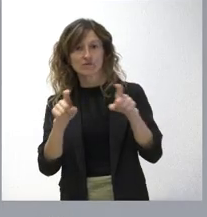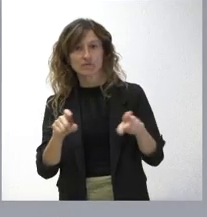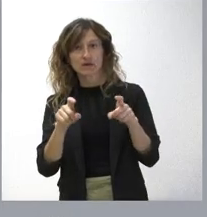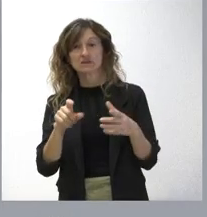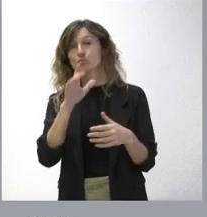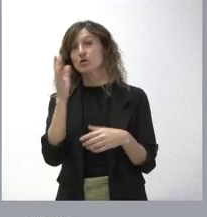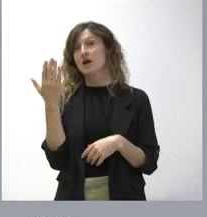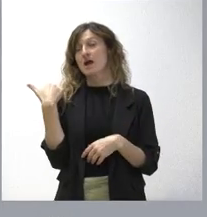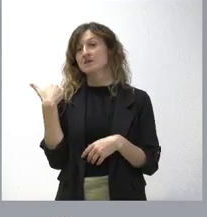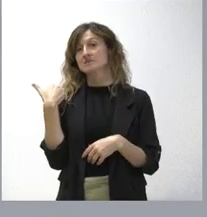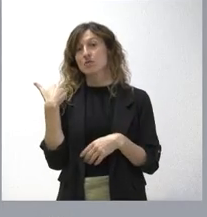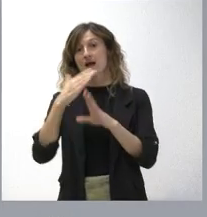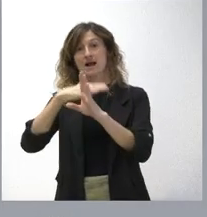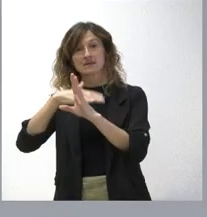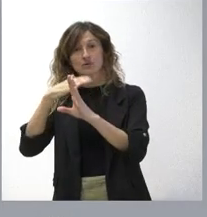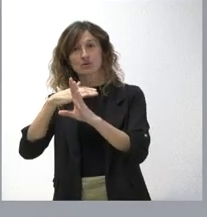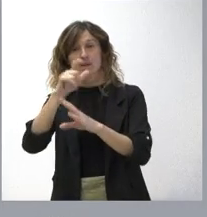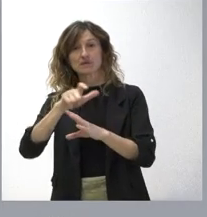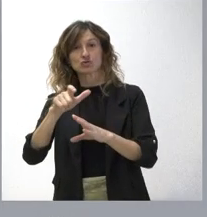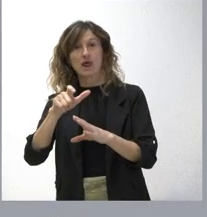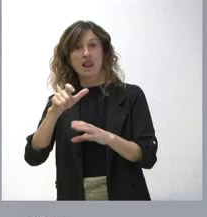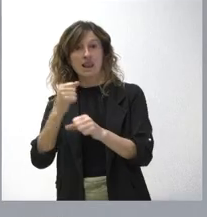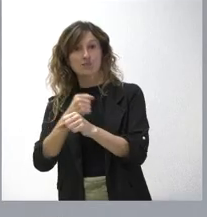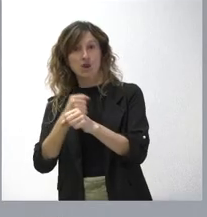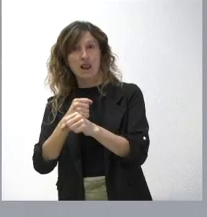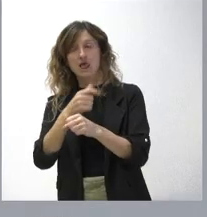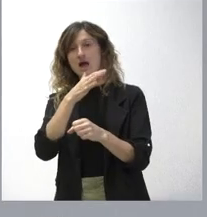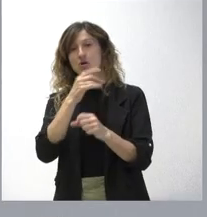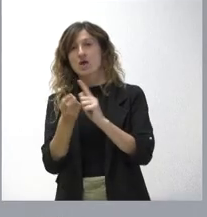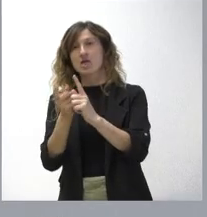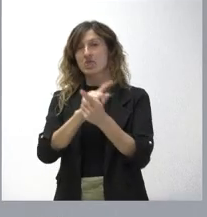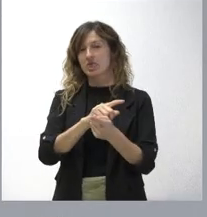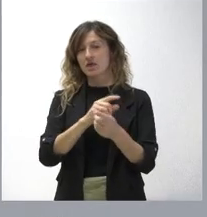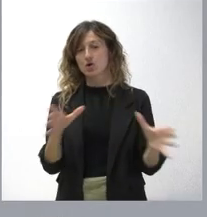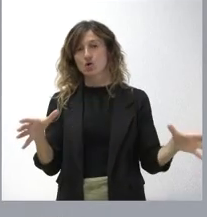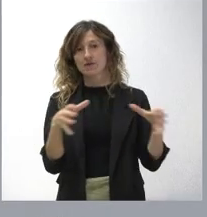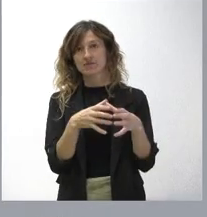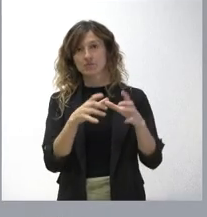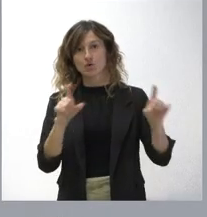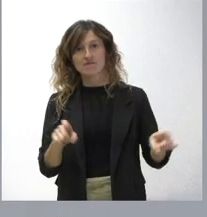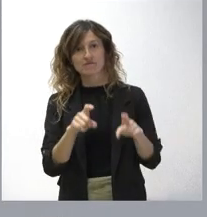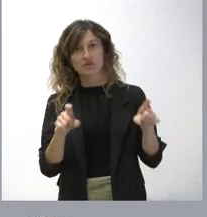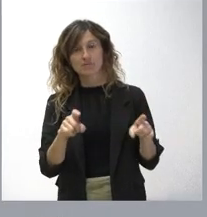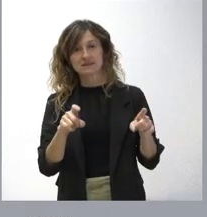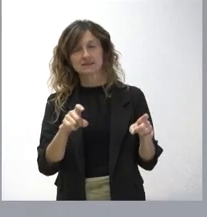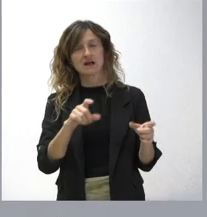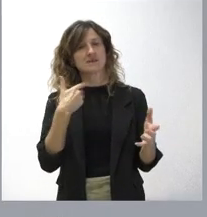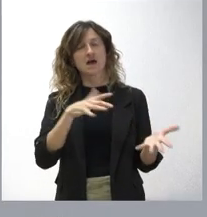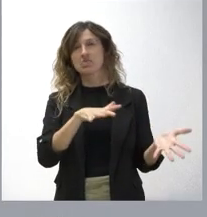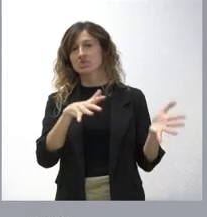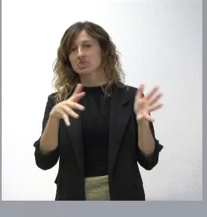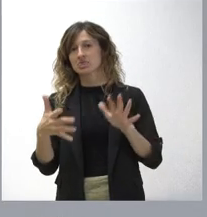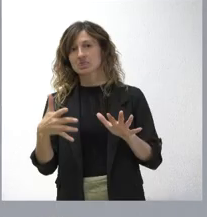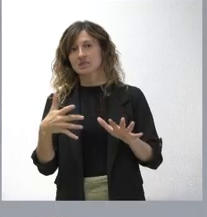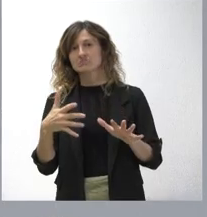ahora eran categorías de personal laboral. Ahora todo este colectivo van a pasar a ser